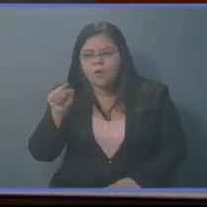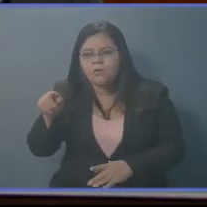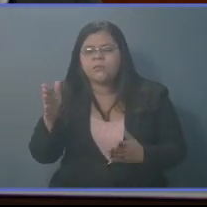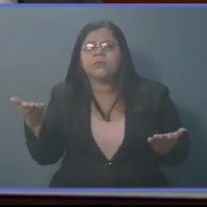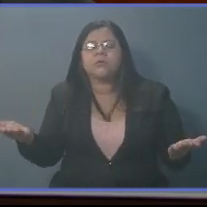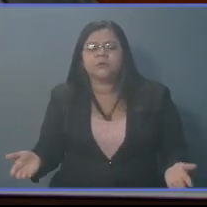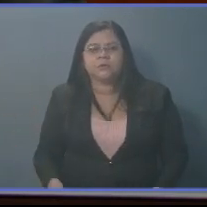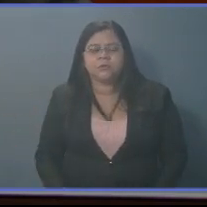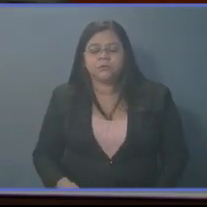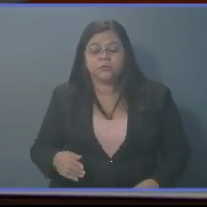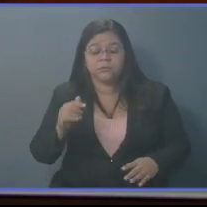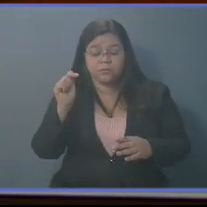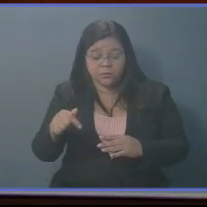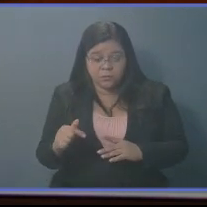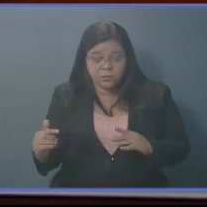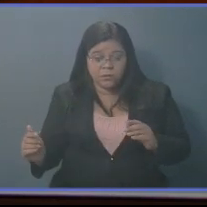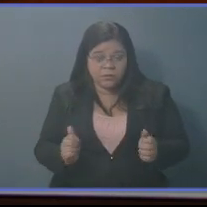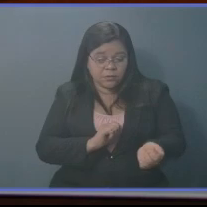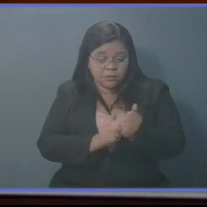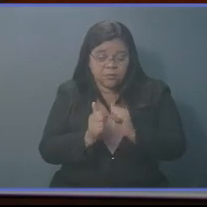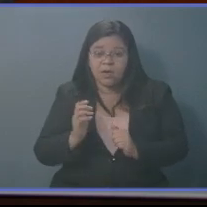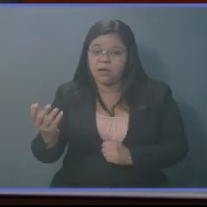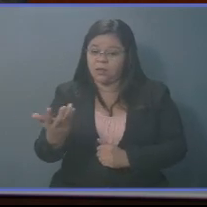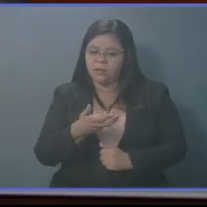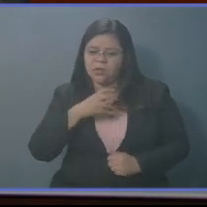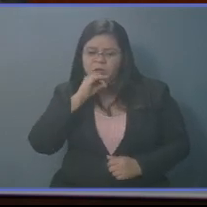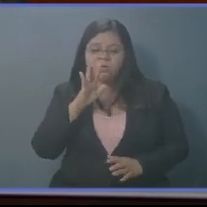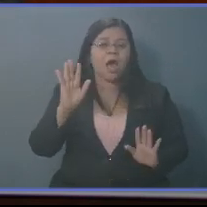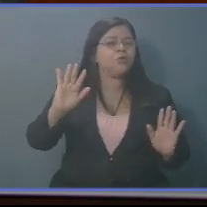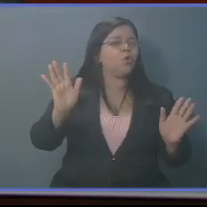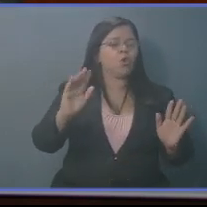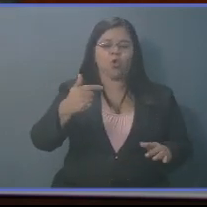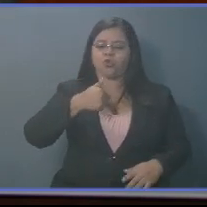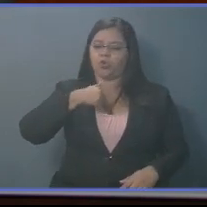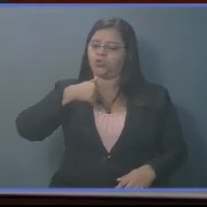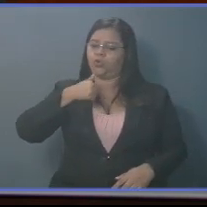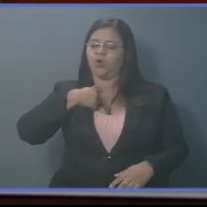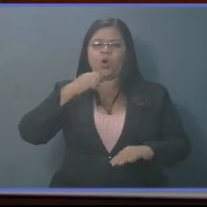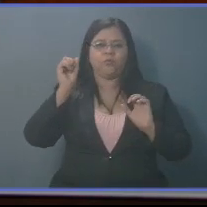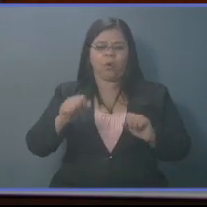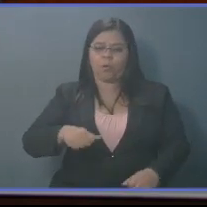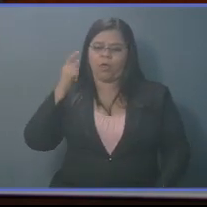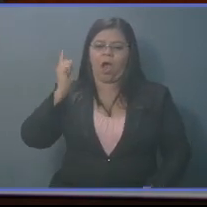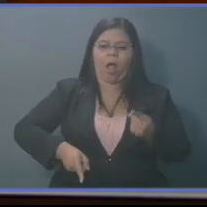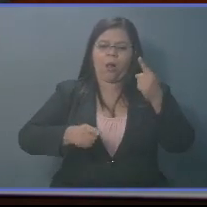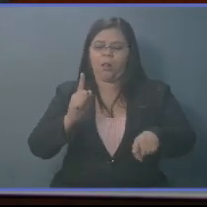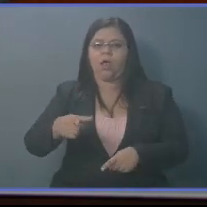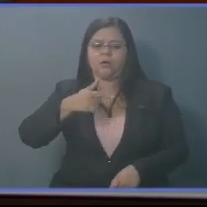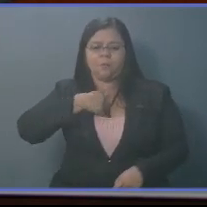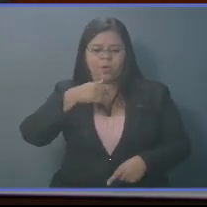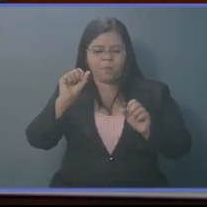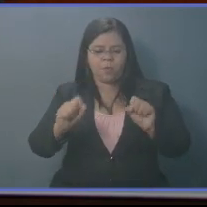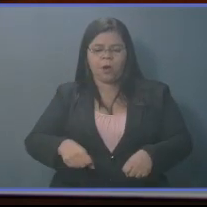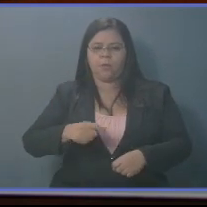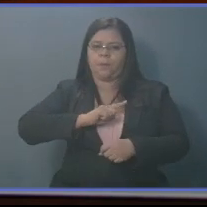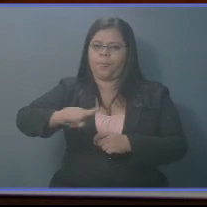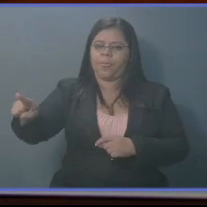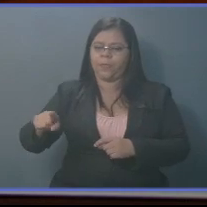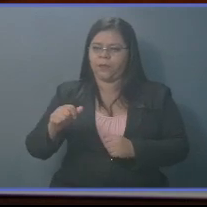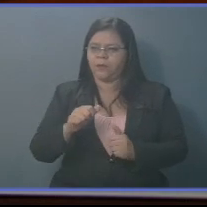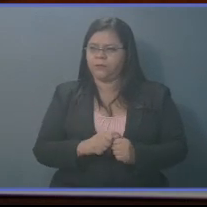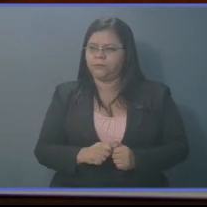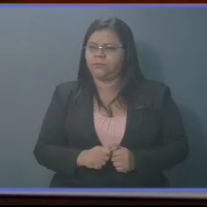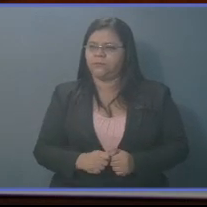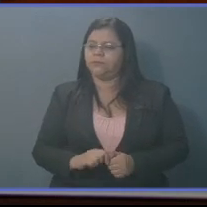En competencia con nosotros para decir, ah no, es que soy yo el que va a poner las cosas. Soy yo el que va a enviar el